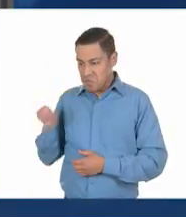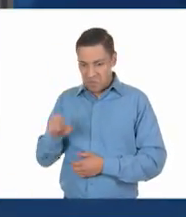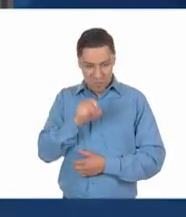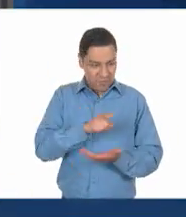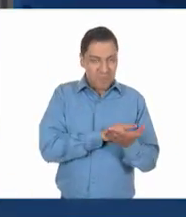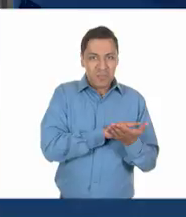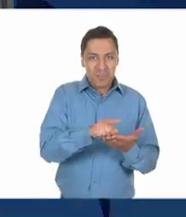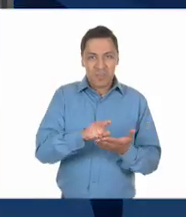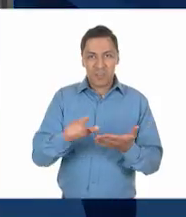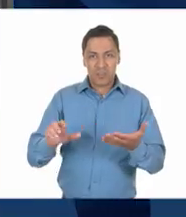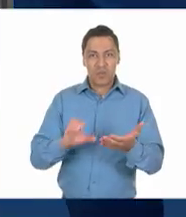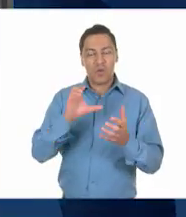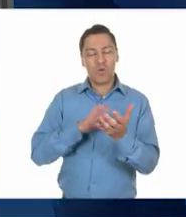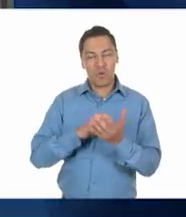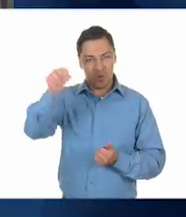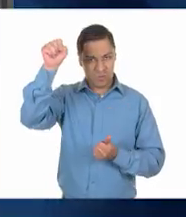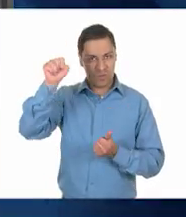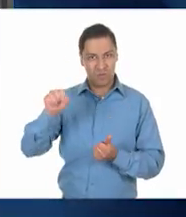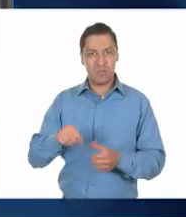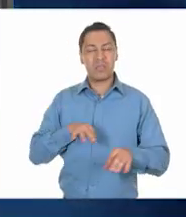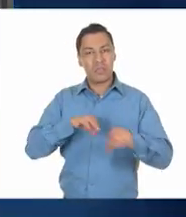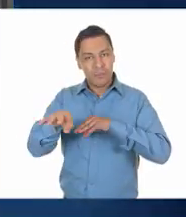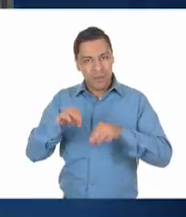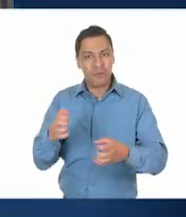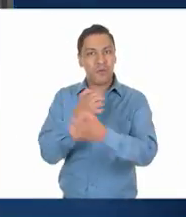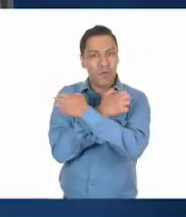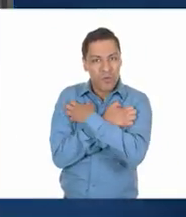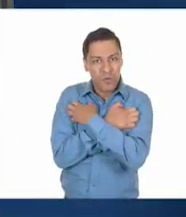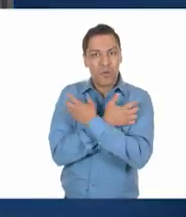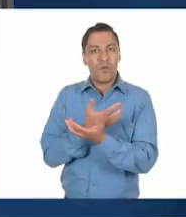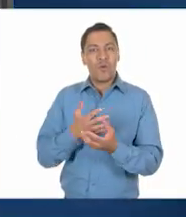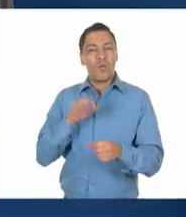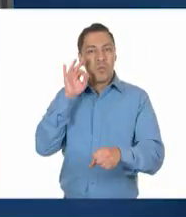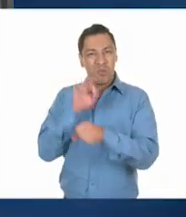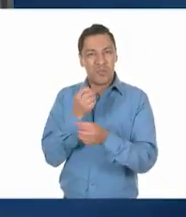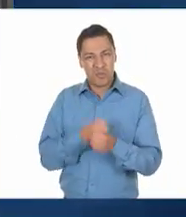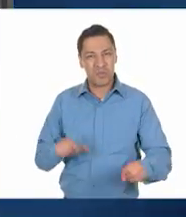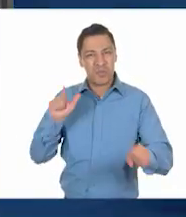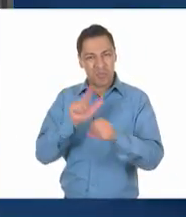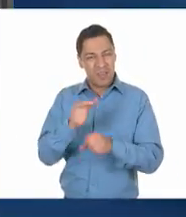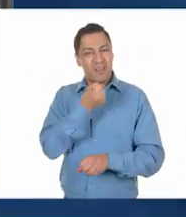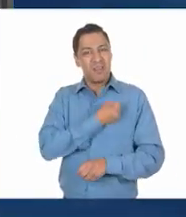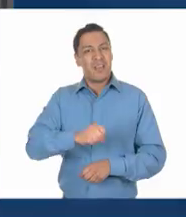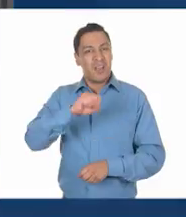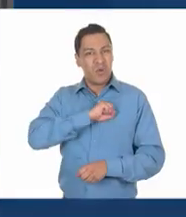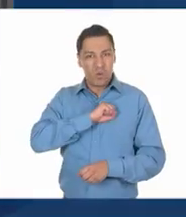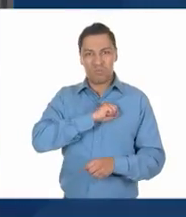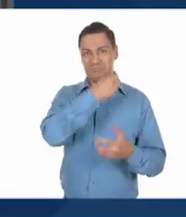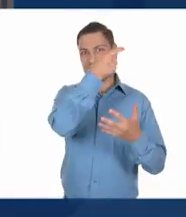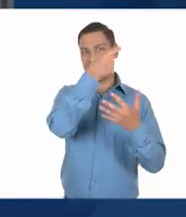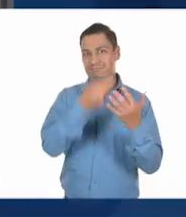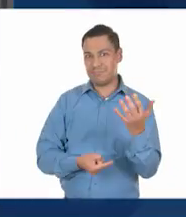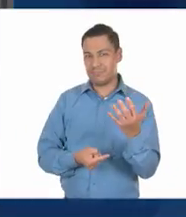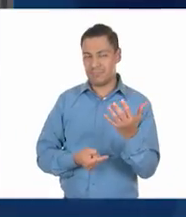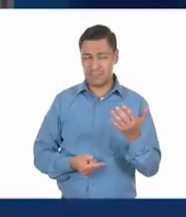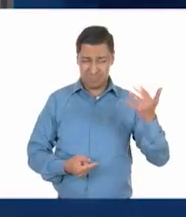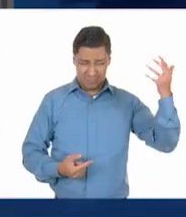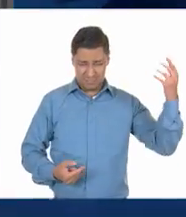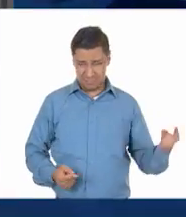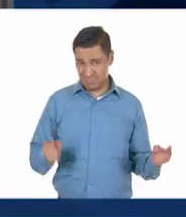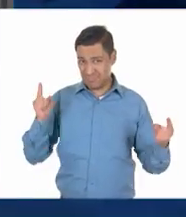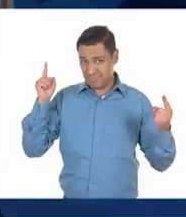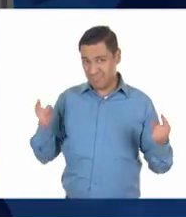Constitución, a la educación, al trabajo digno, a la protección social en salud, entre otros. Sin embargo, el azar